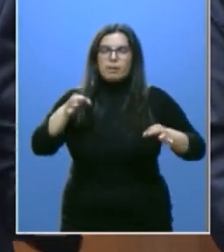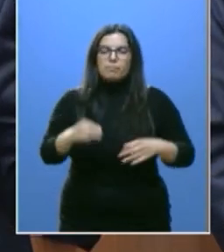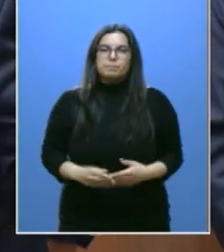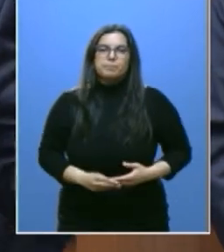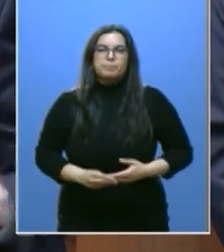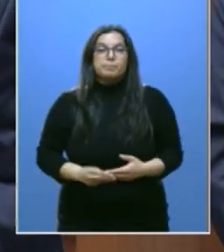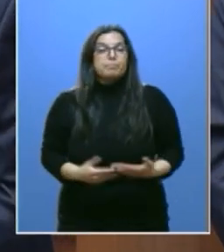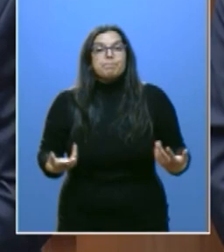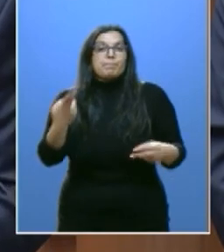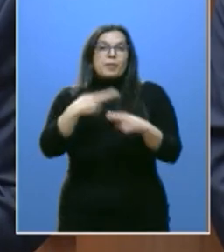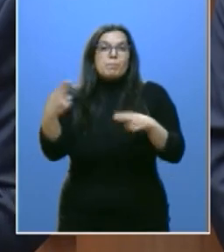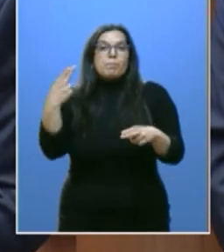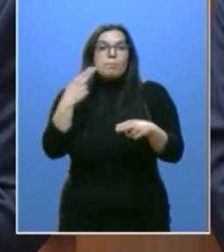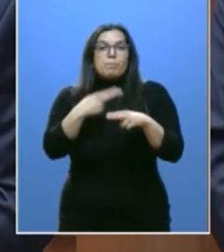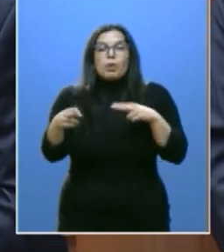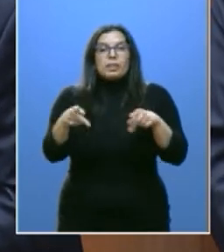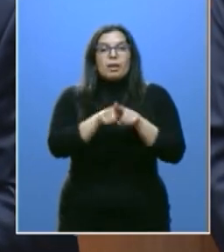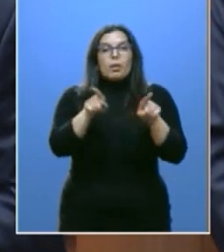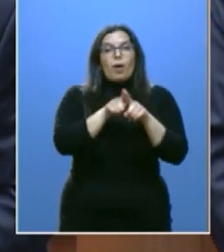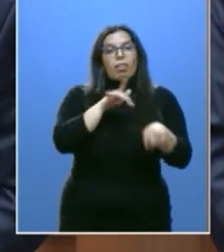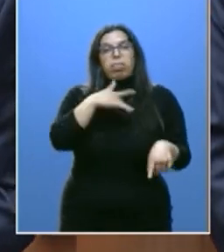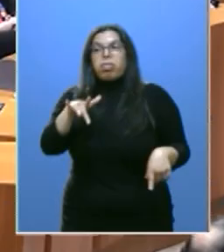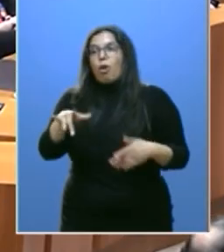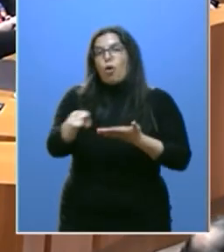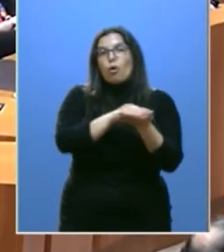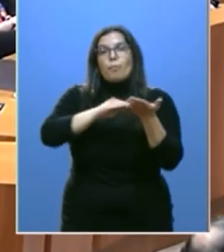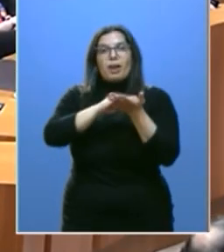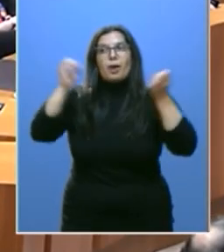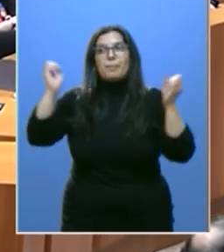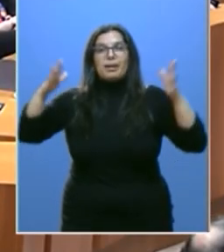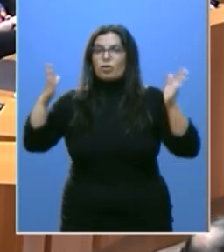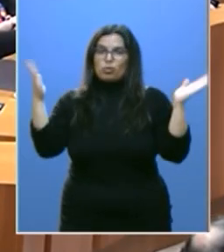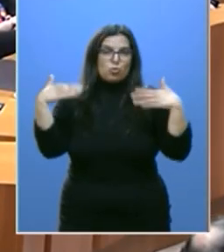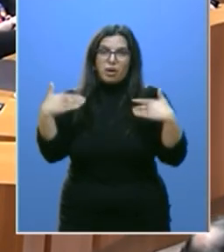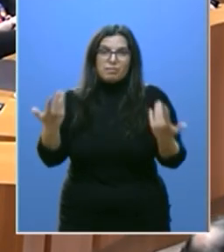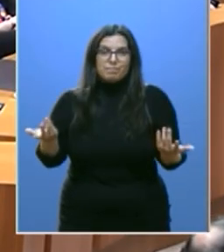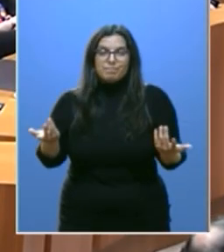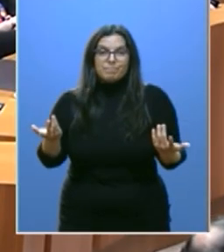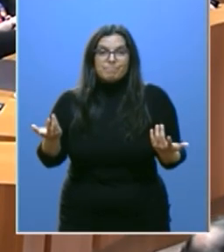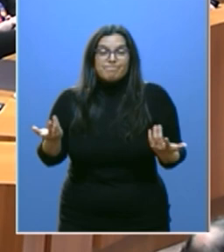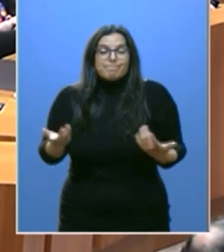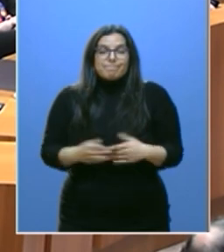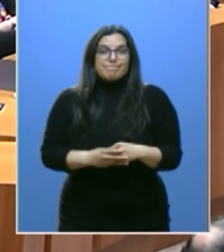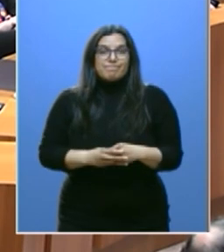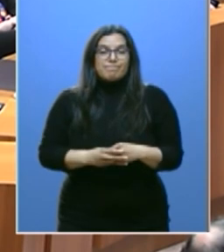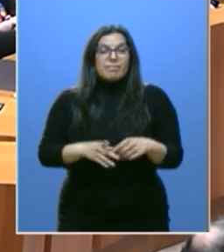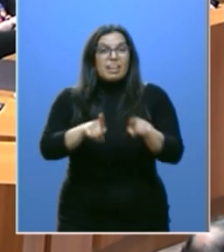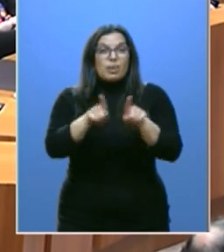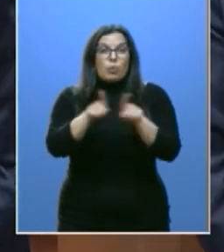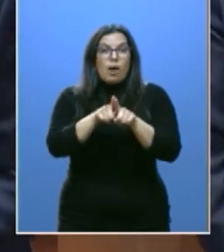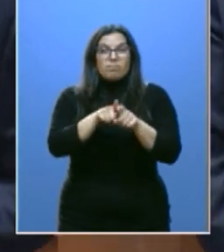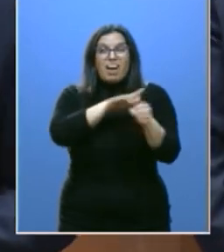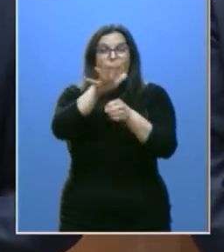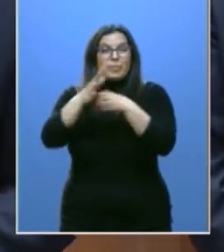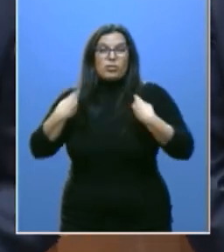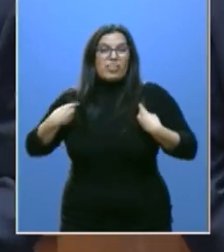En política no hay redentores ni soluciones milagrosas, sino que, como en cualquier aspecto de la